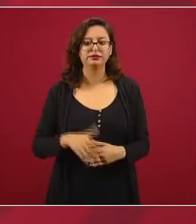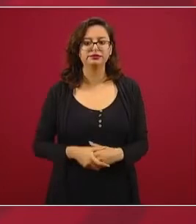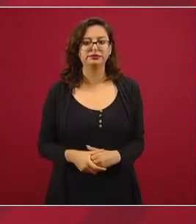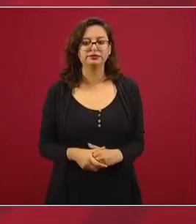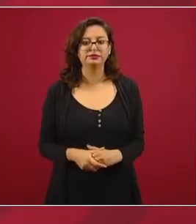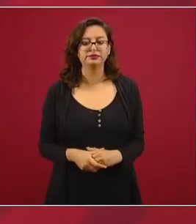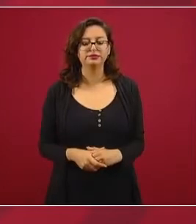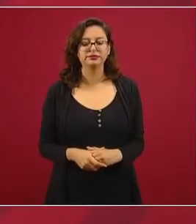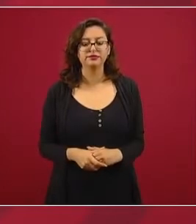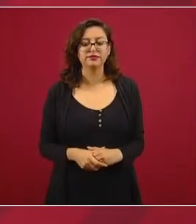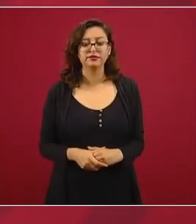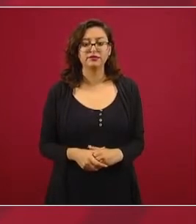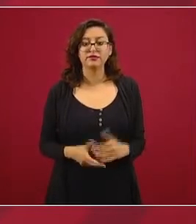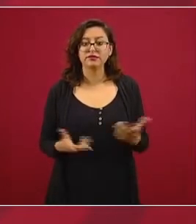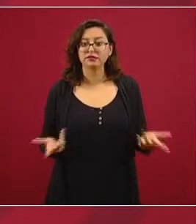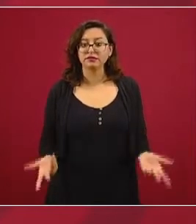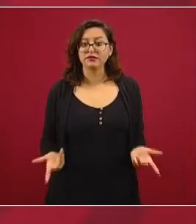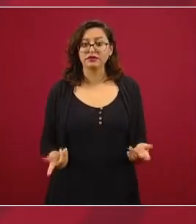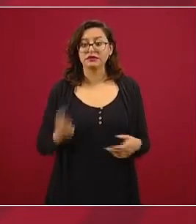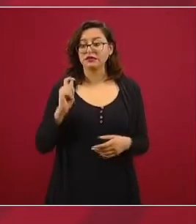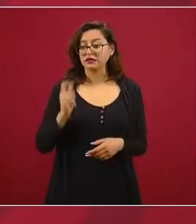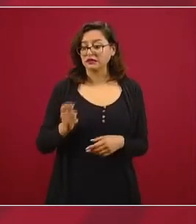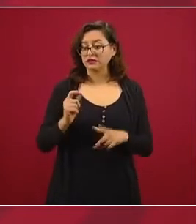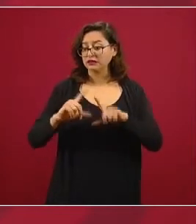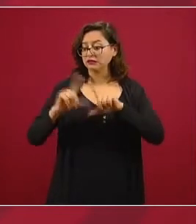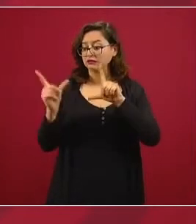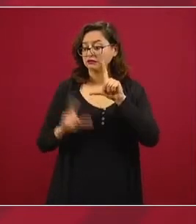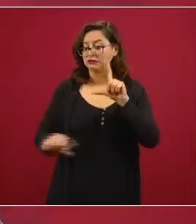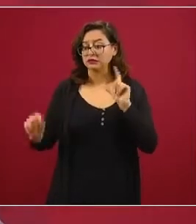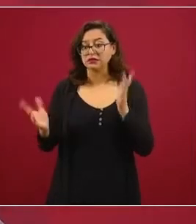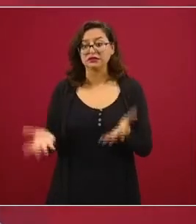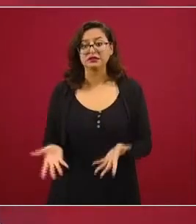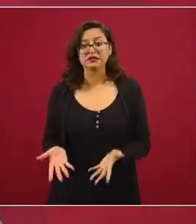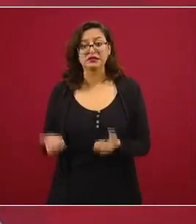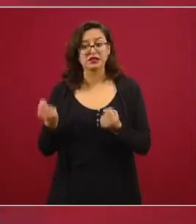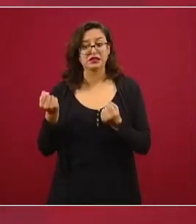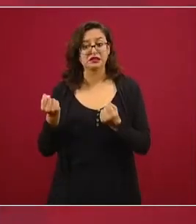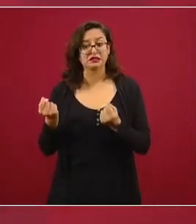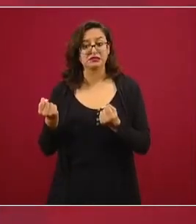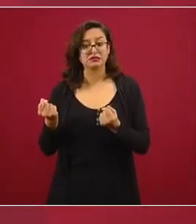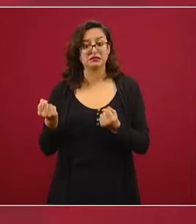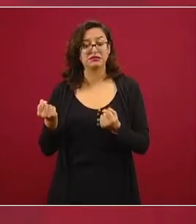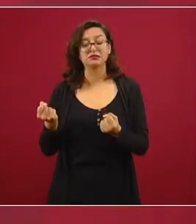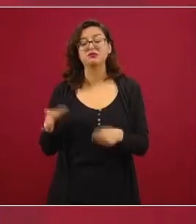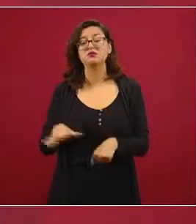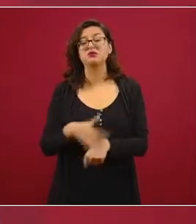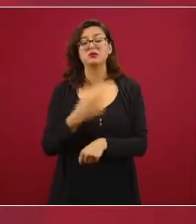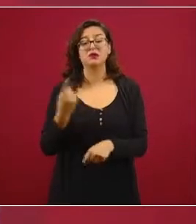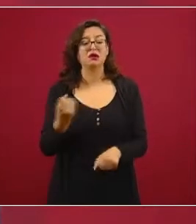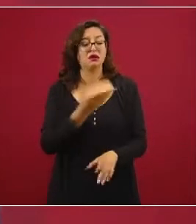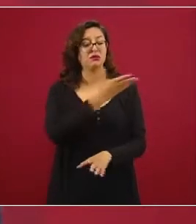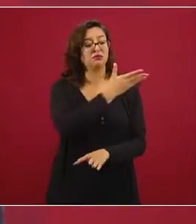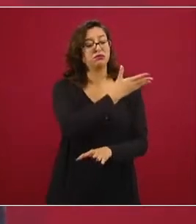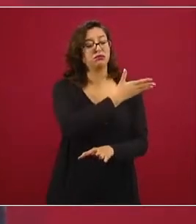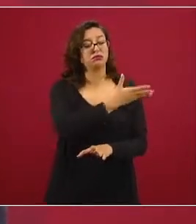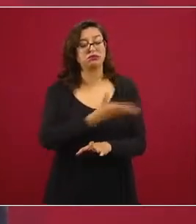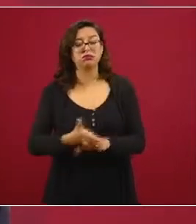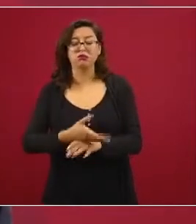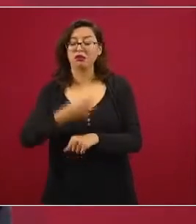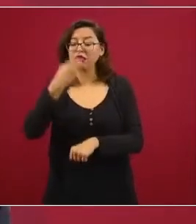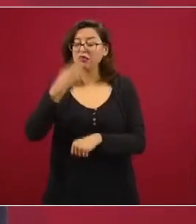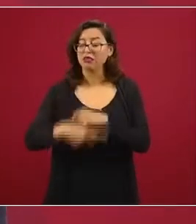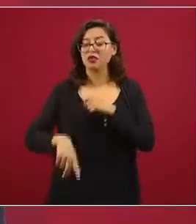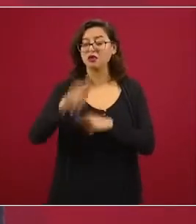Es el renacimiento de México, porque nada ha dañado más a México que la